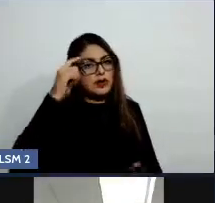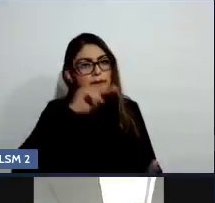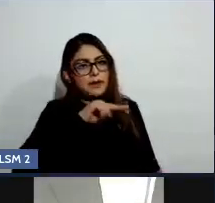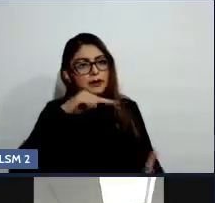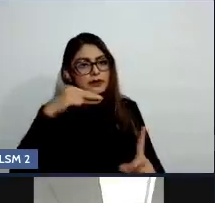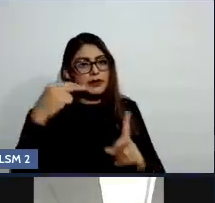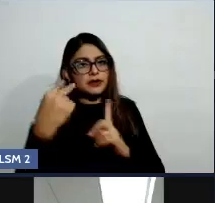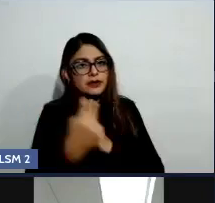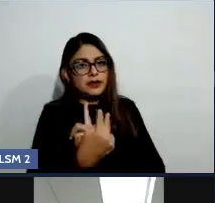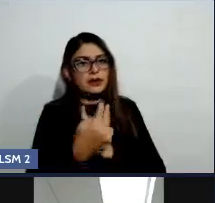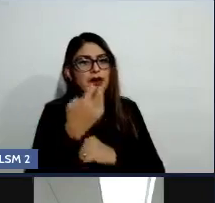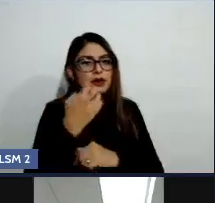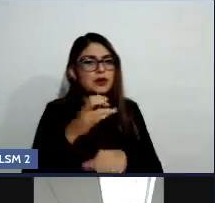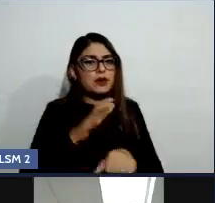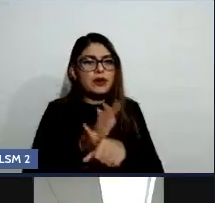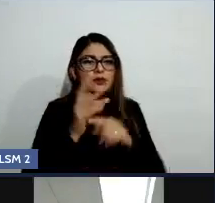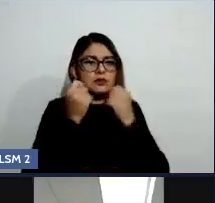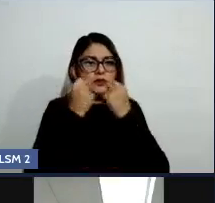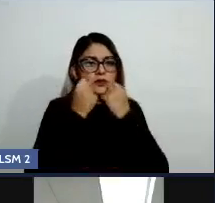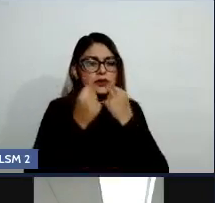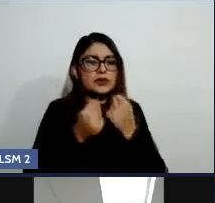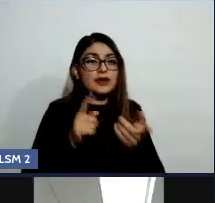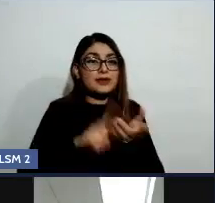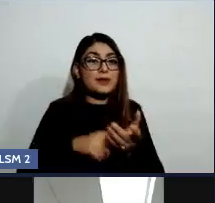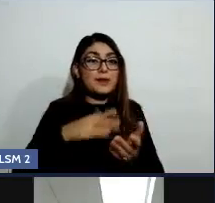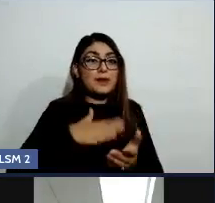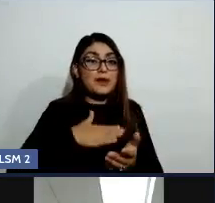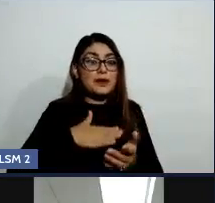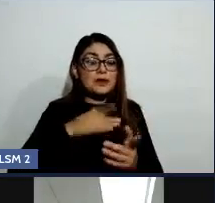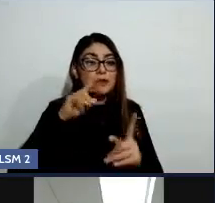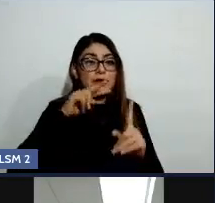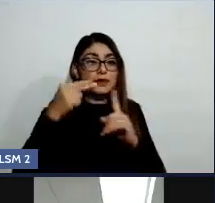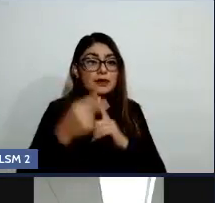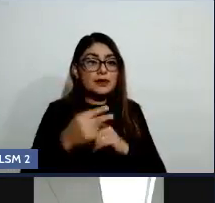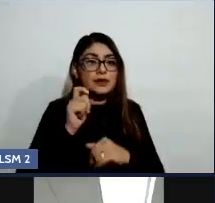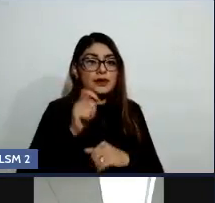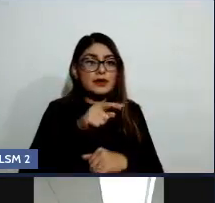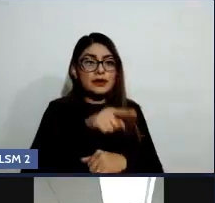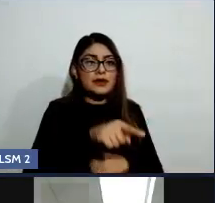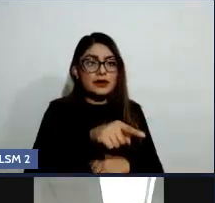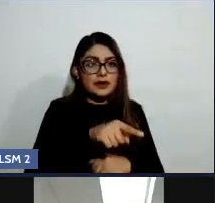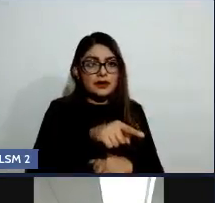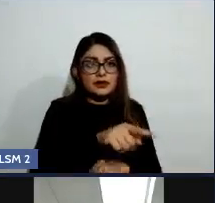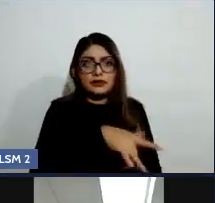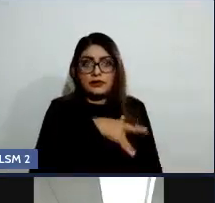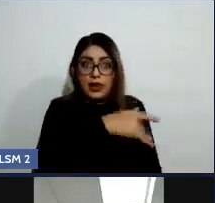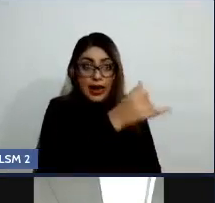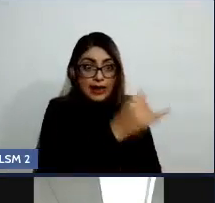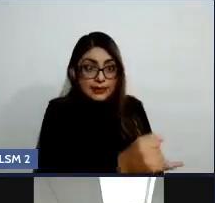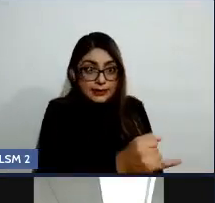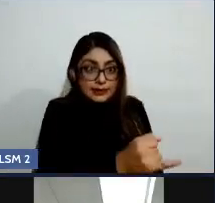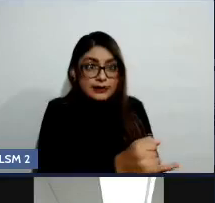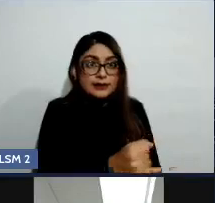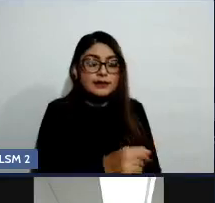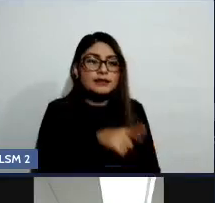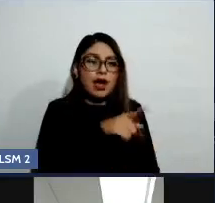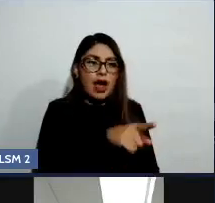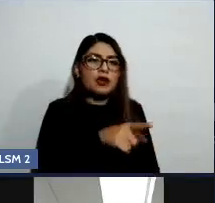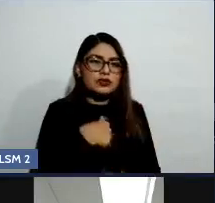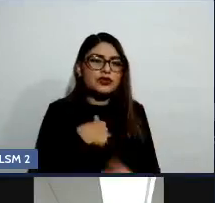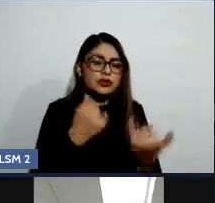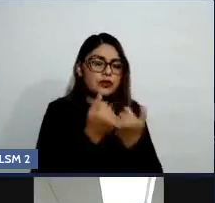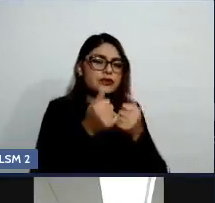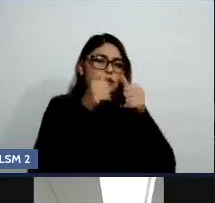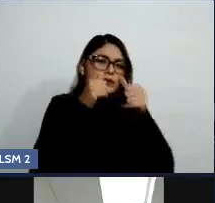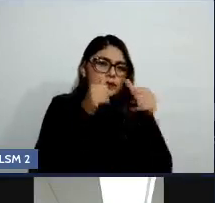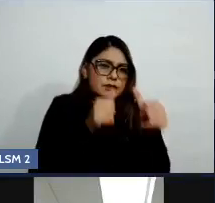perspectiva, pero la que importa para ella, pues, es la de ella. Y yo necesito verla también, verla desde ahí